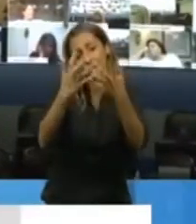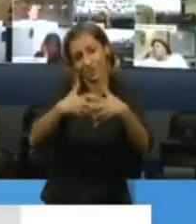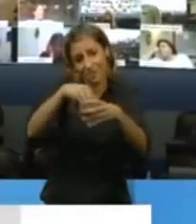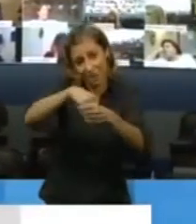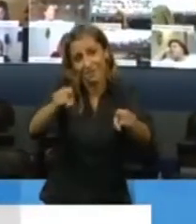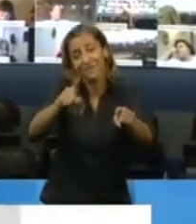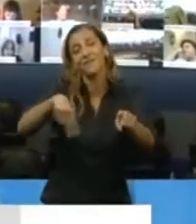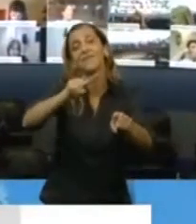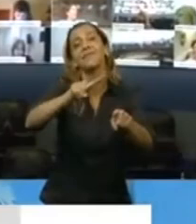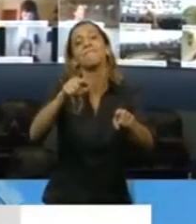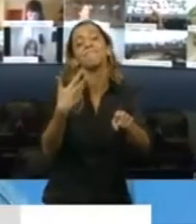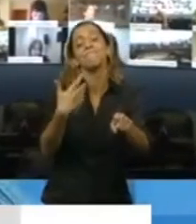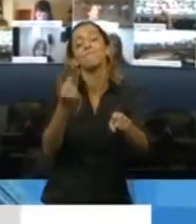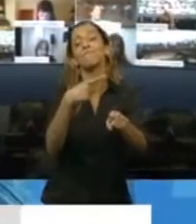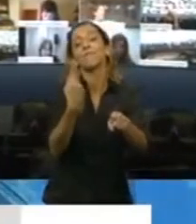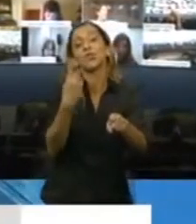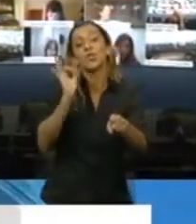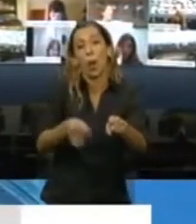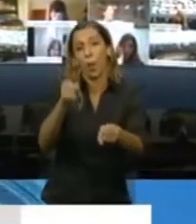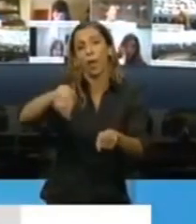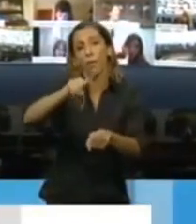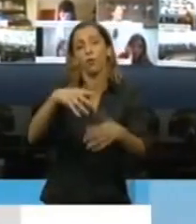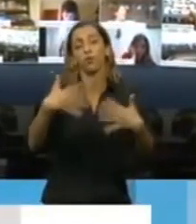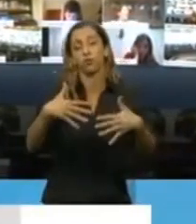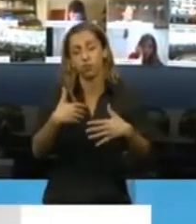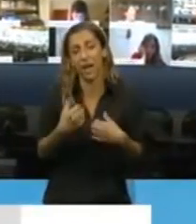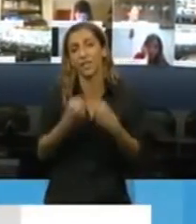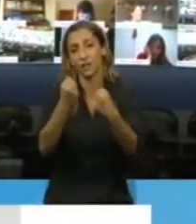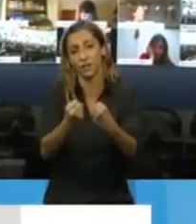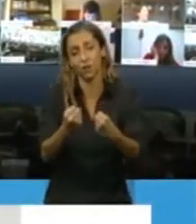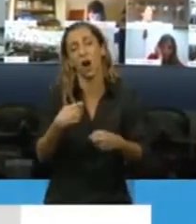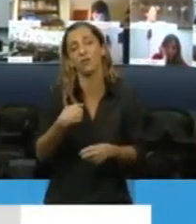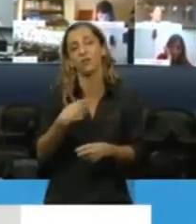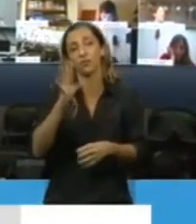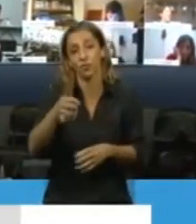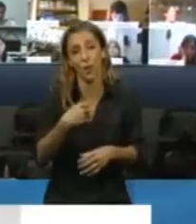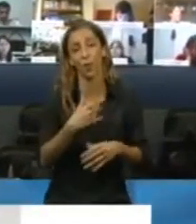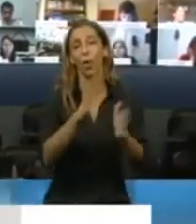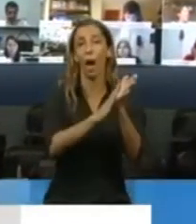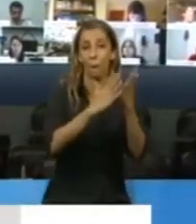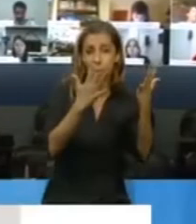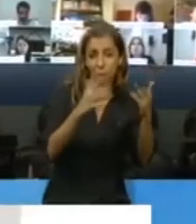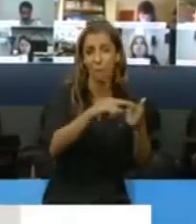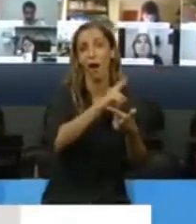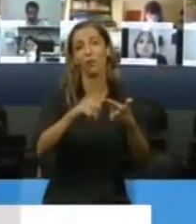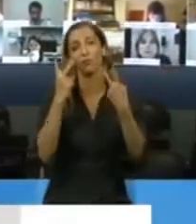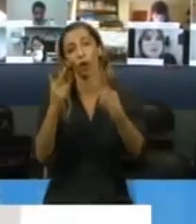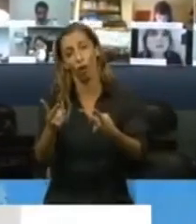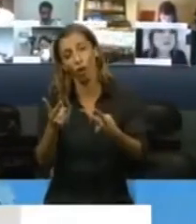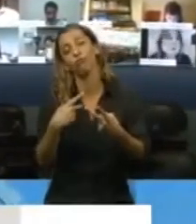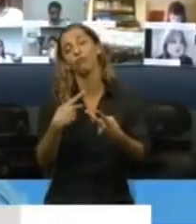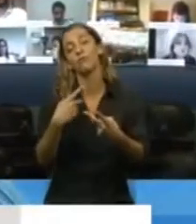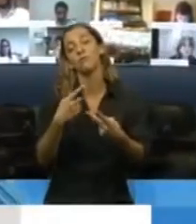esfuerzo que están haciendo. Entendemos que más que aplausos y reconocimientos, merecen y necesitan retribuciones